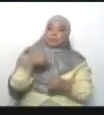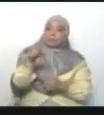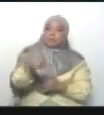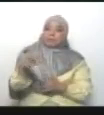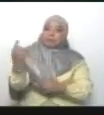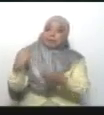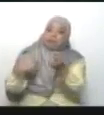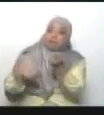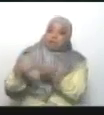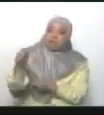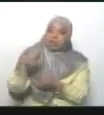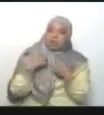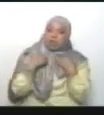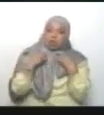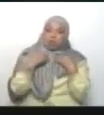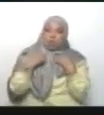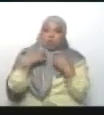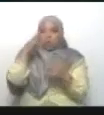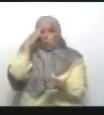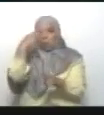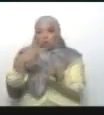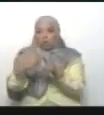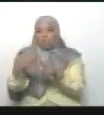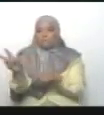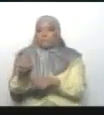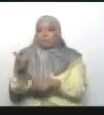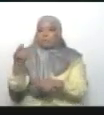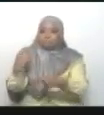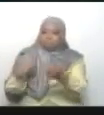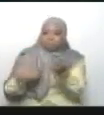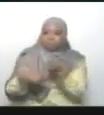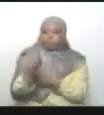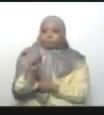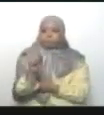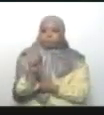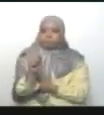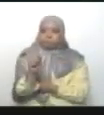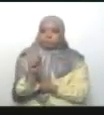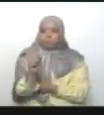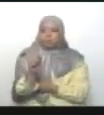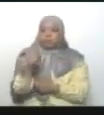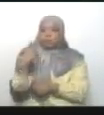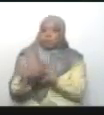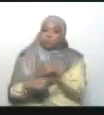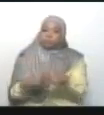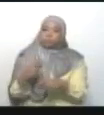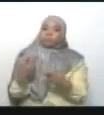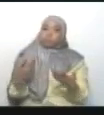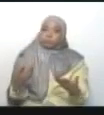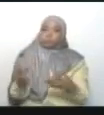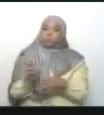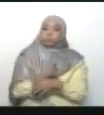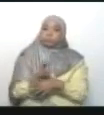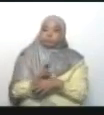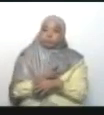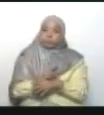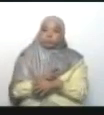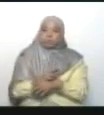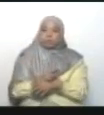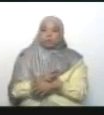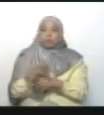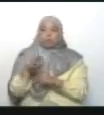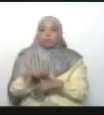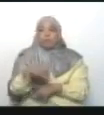gente que vende su uniforme, su honor militar, para proceder inmediatamente a la